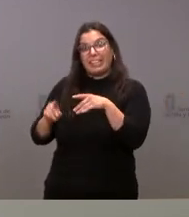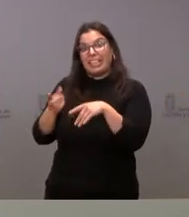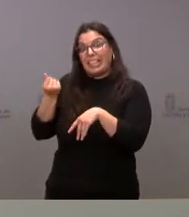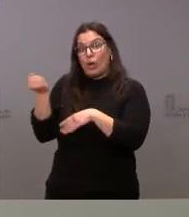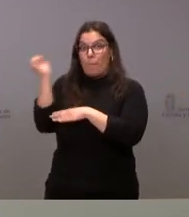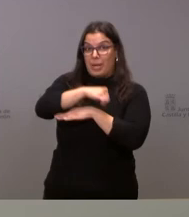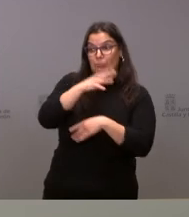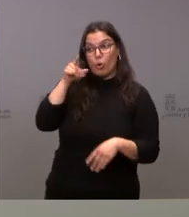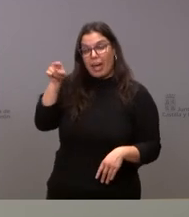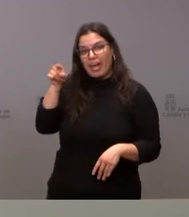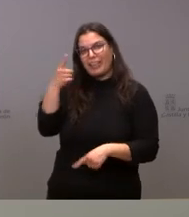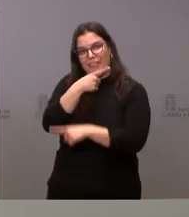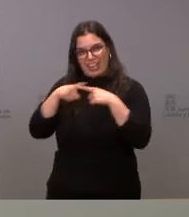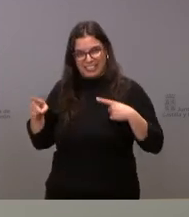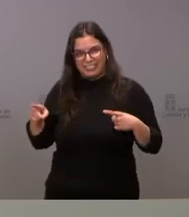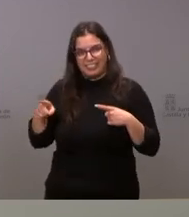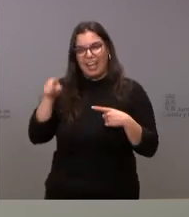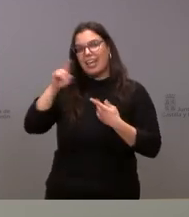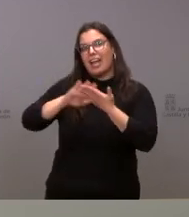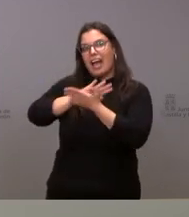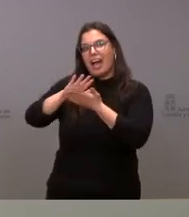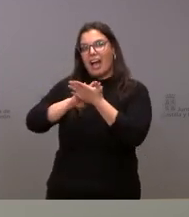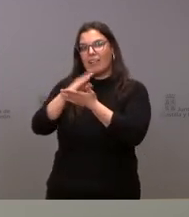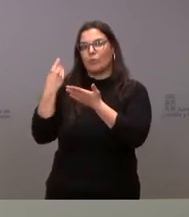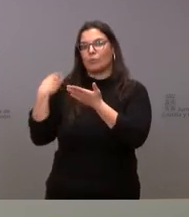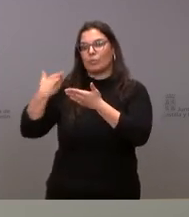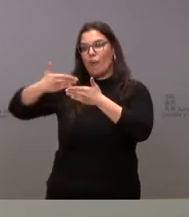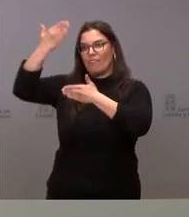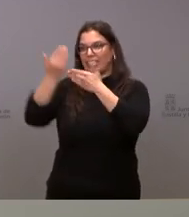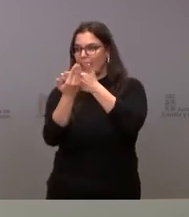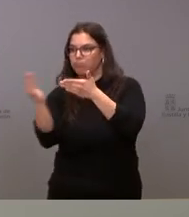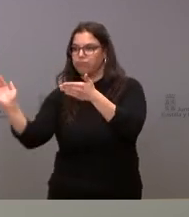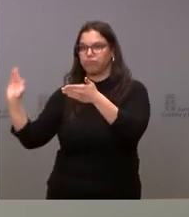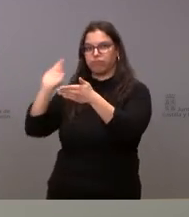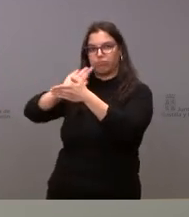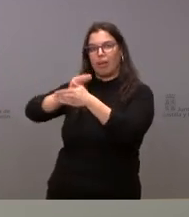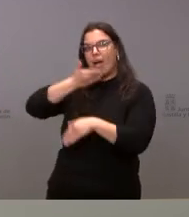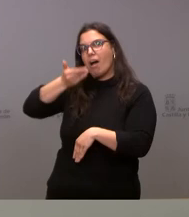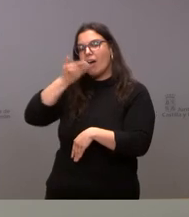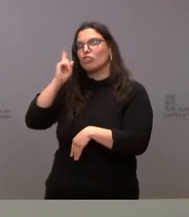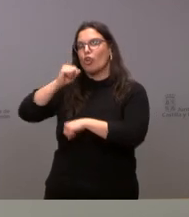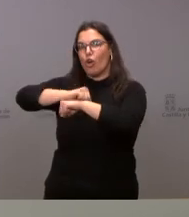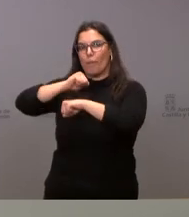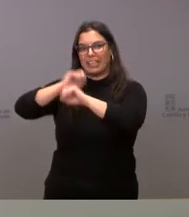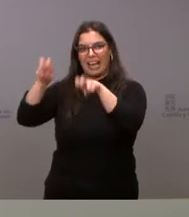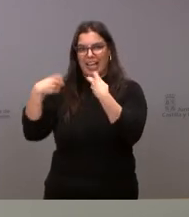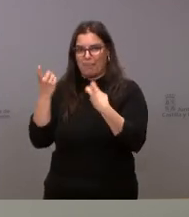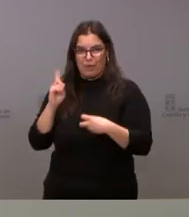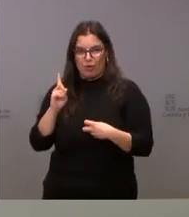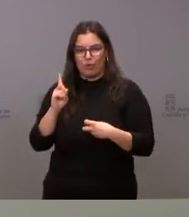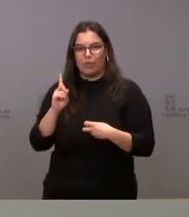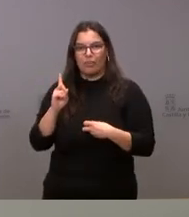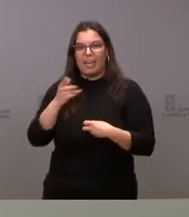inversión distinta estamos hablando de una envolvente térmica y por tanto no es un factor comparable y por tanto